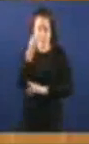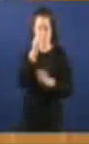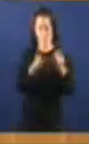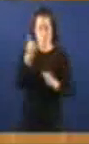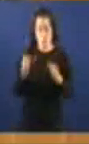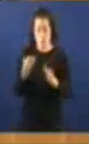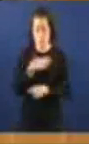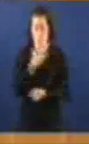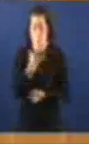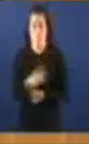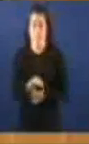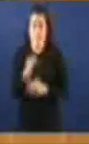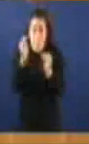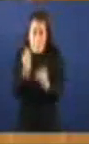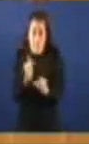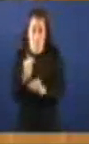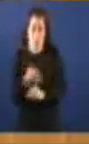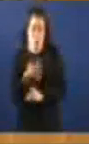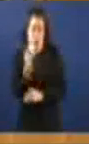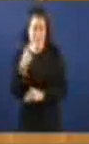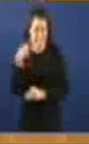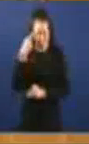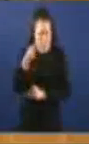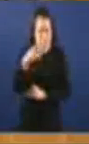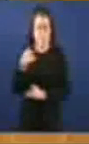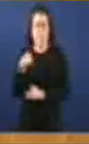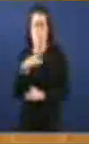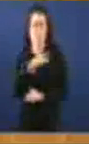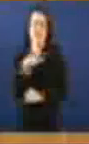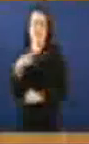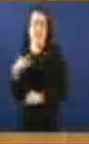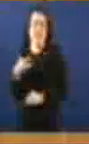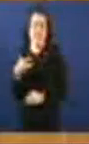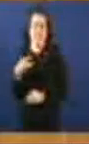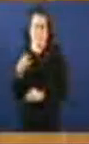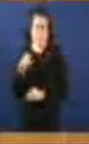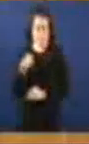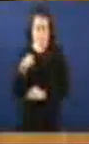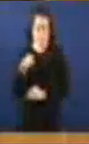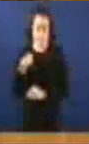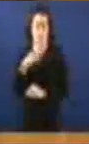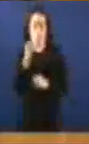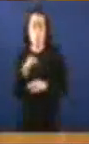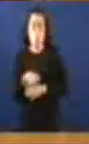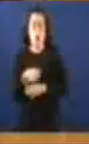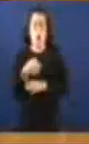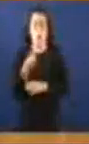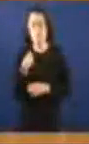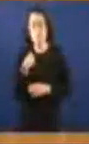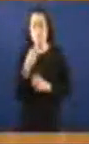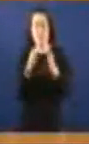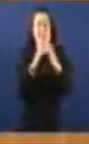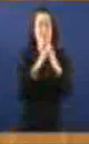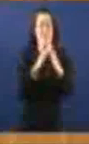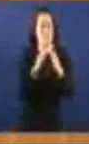disponibilidades Incluso eran inicialmente Como ben sabido Ademais, caixas Montes de piedade Por tanto, casas de empeño E